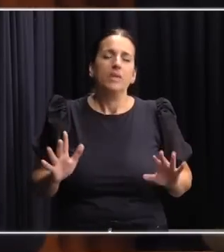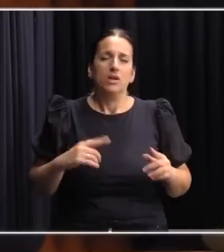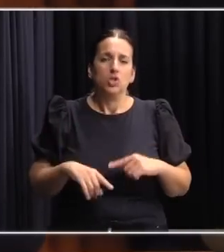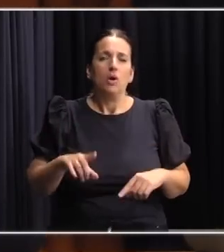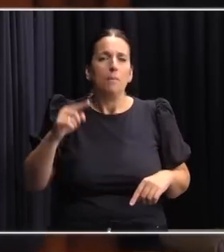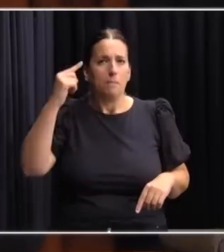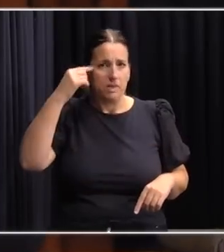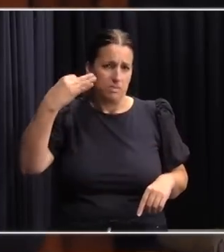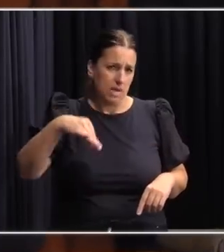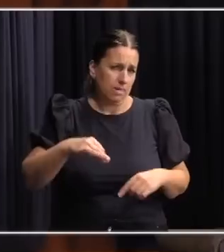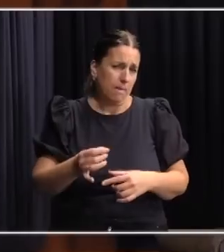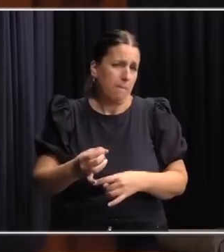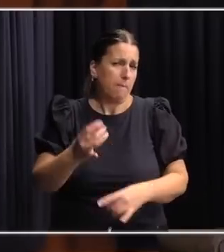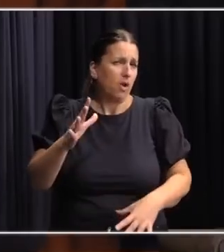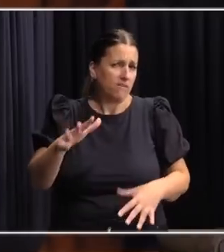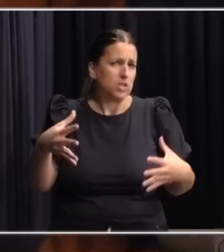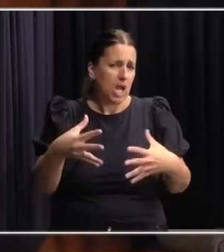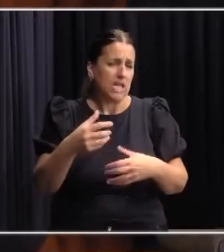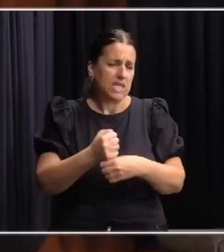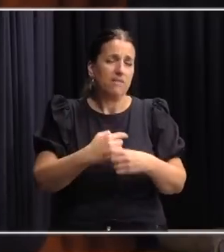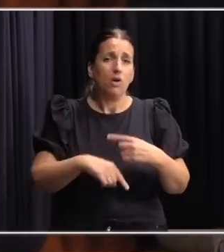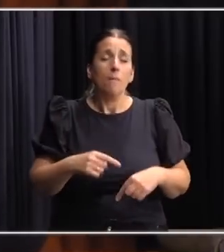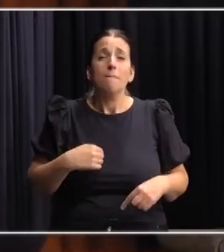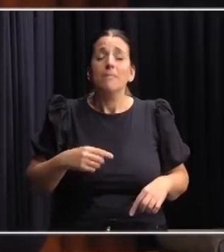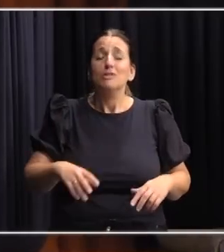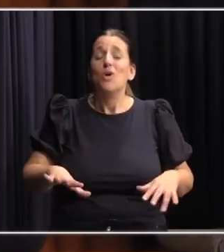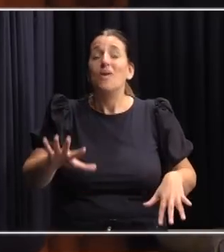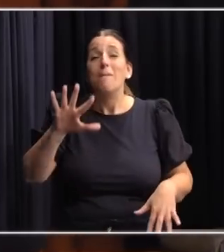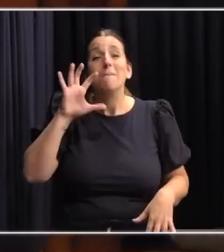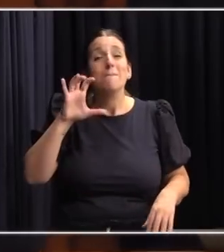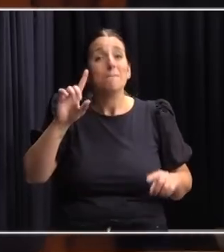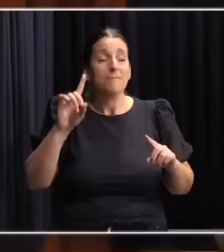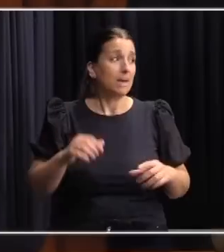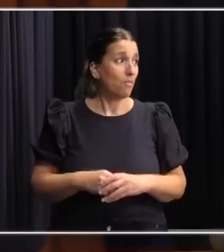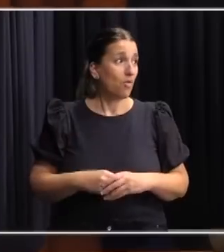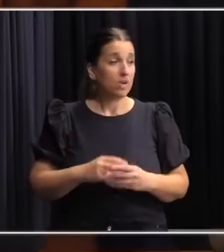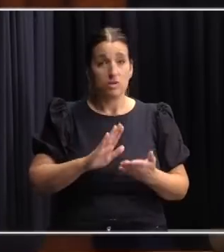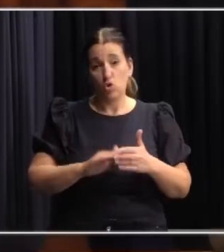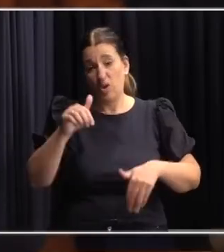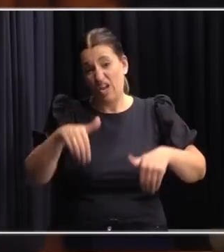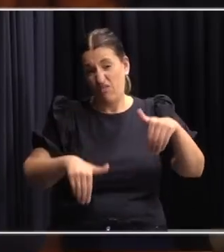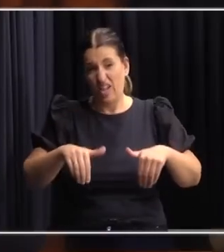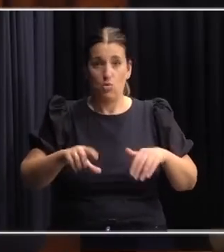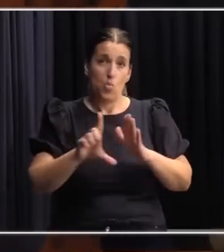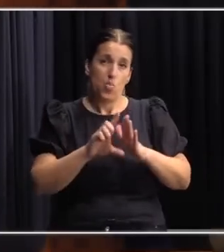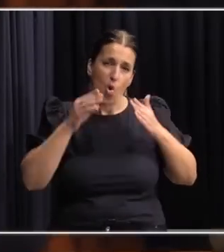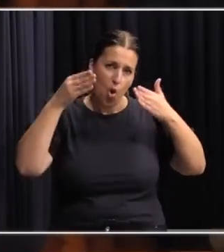buena intención y profesionalismo. simplemente que me viene a la memoria el referéndum por la LUC.